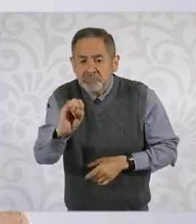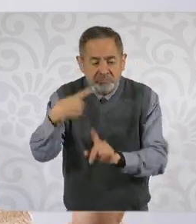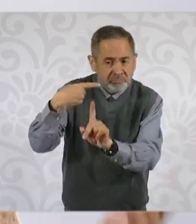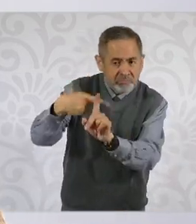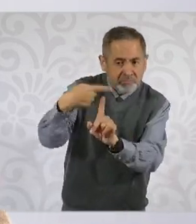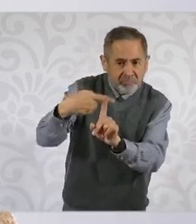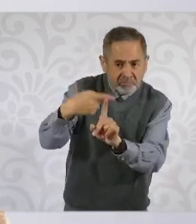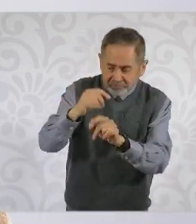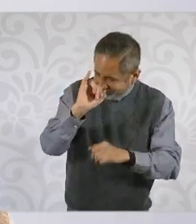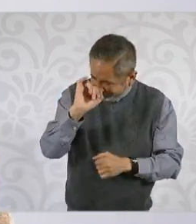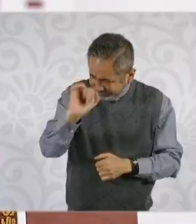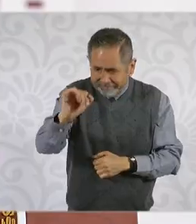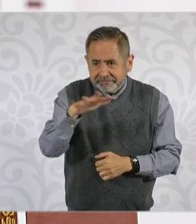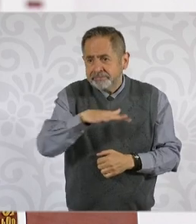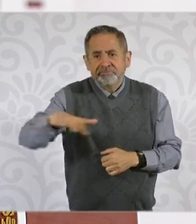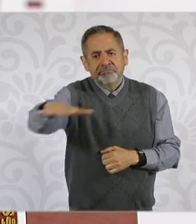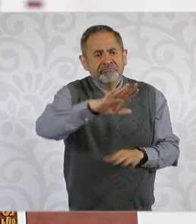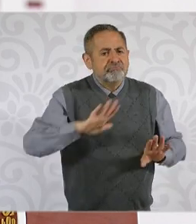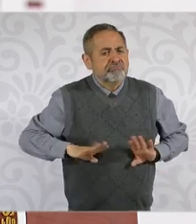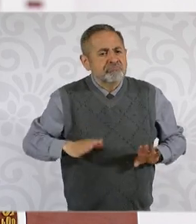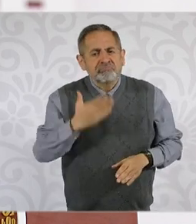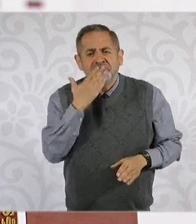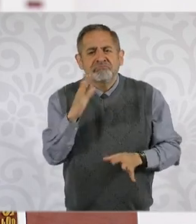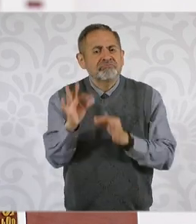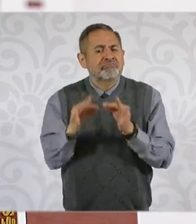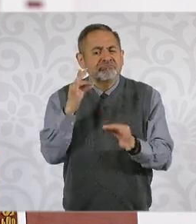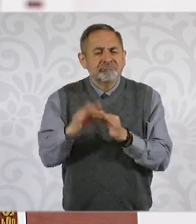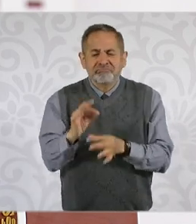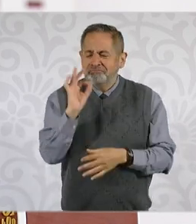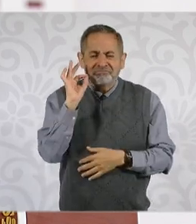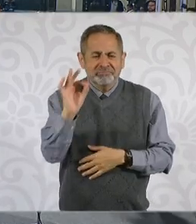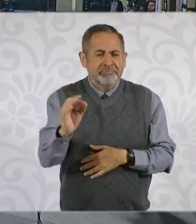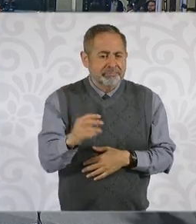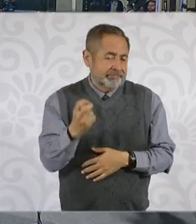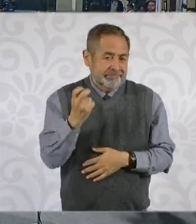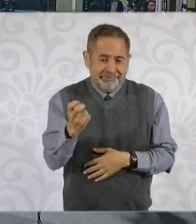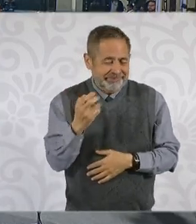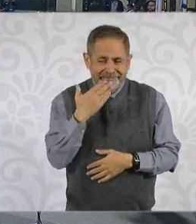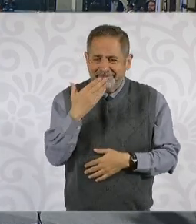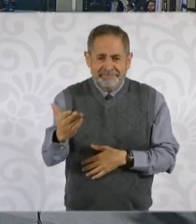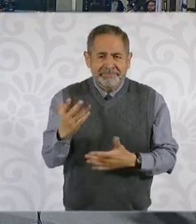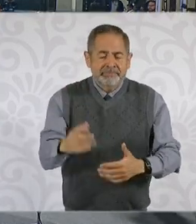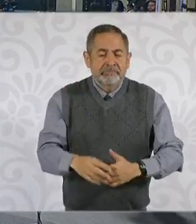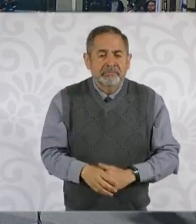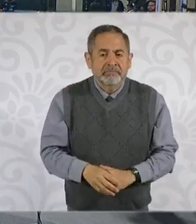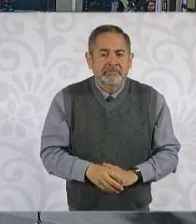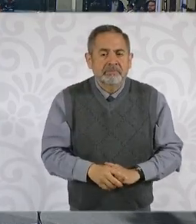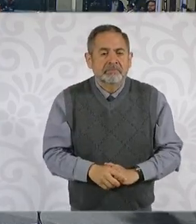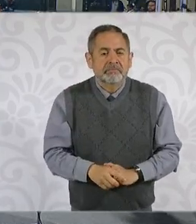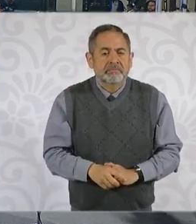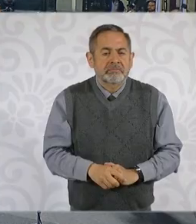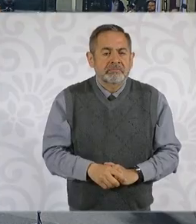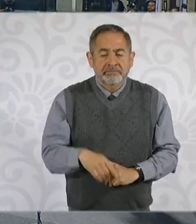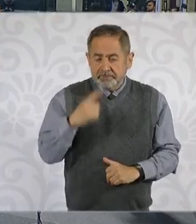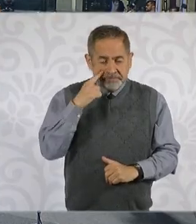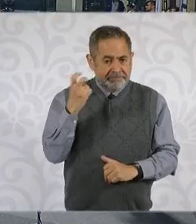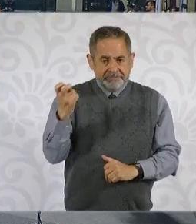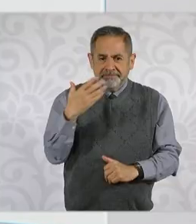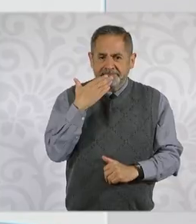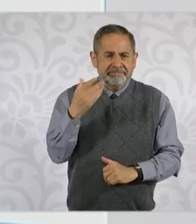para beneficio del pueblo. Entonces, eso es lo que se ve aquí,